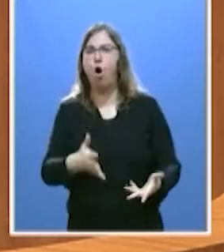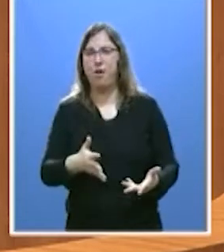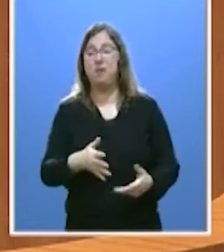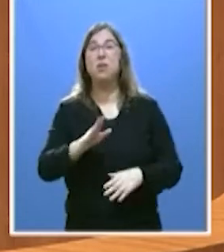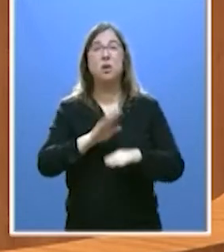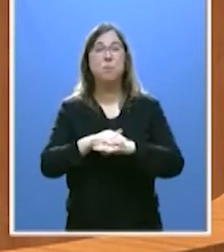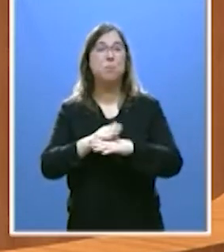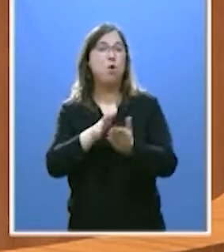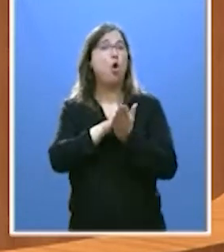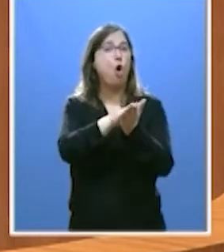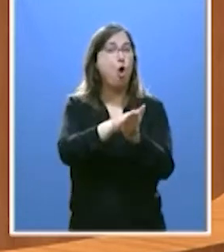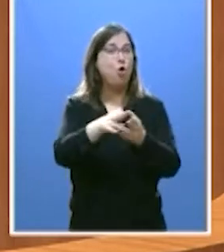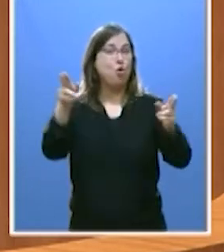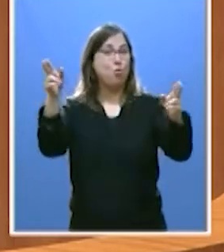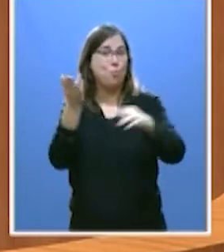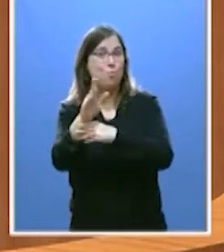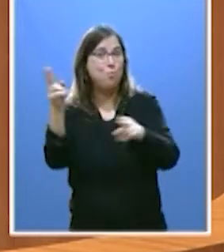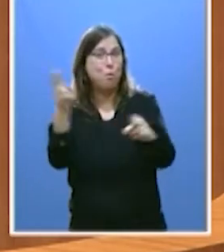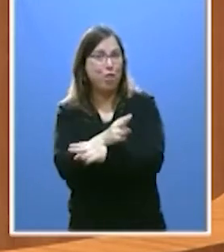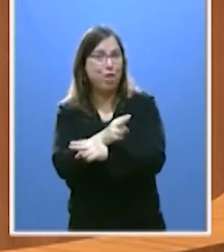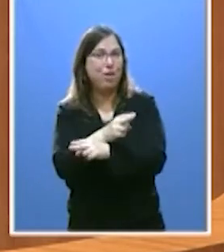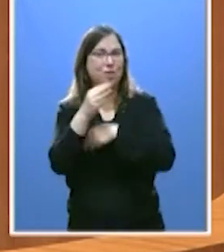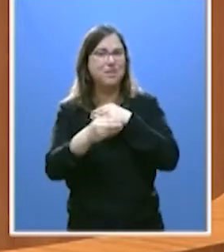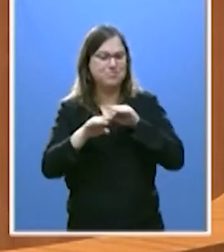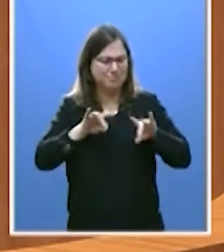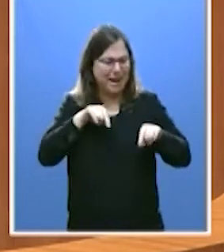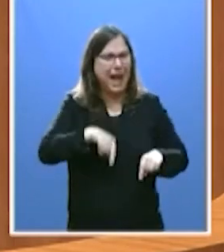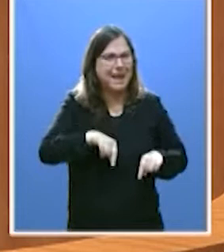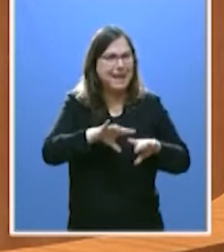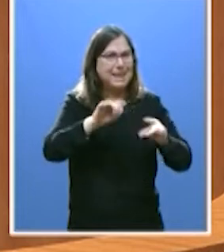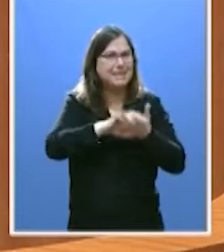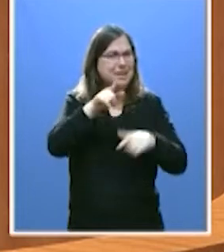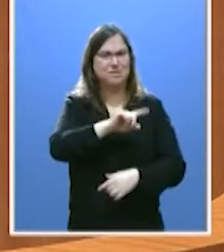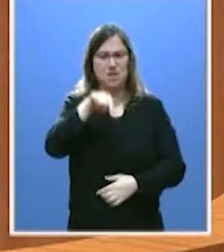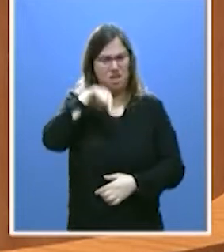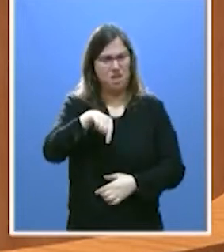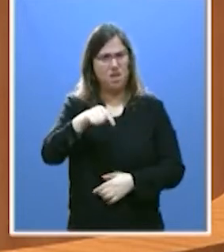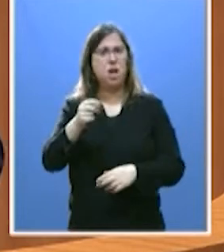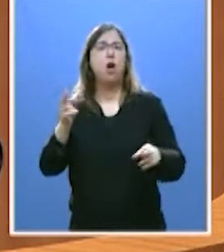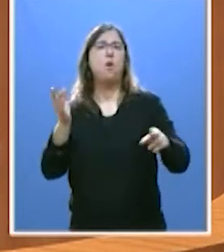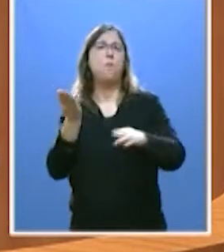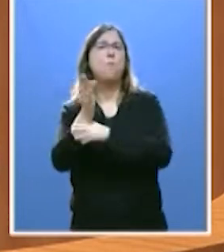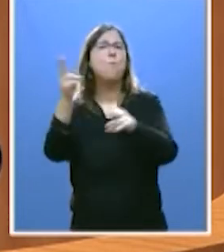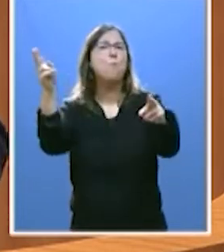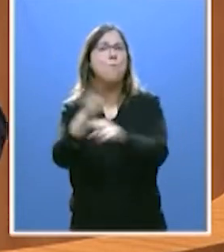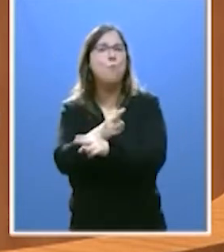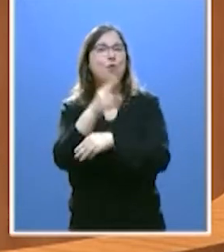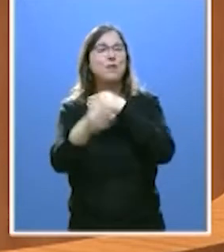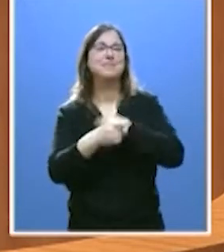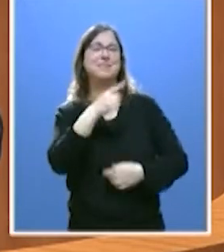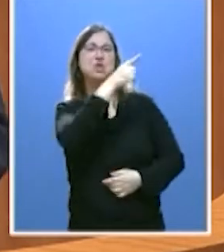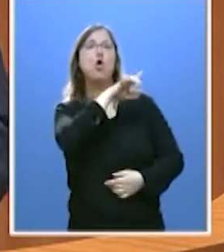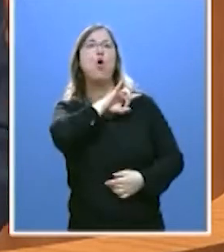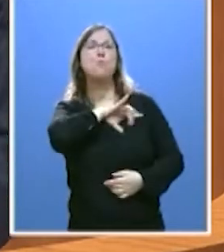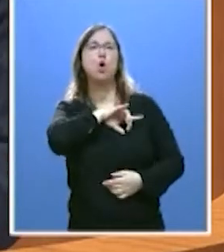y todos lo sabemos, no se ha fraguado en esta tierra. Esta moción se ha fraguado en la Moncloa.